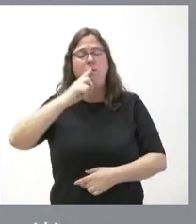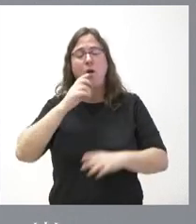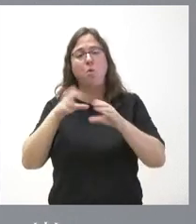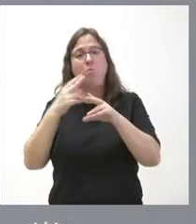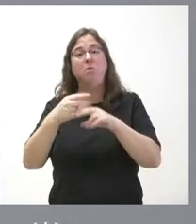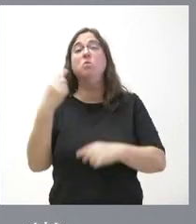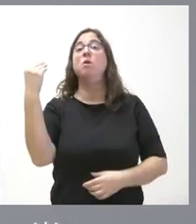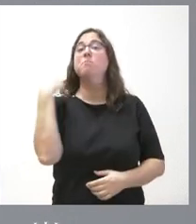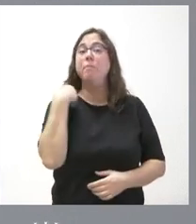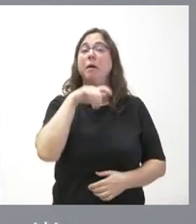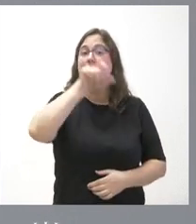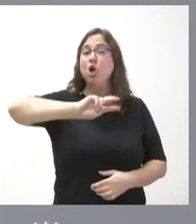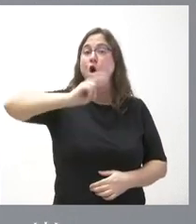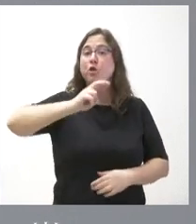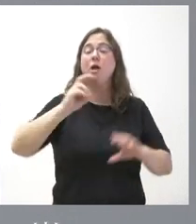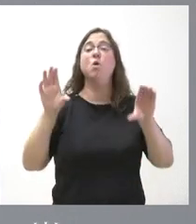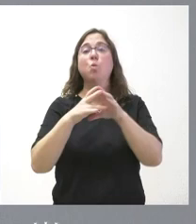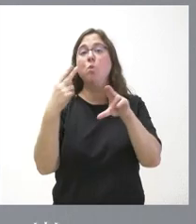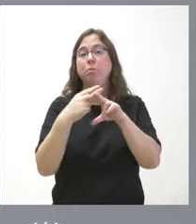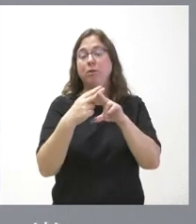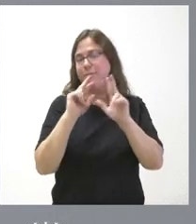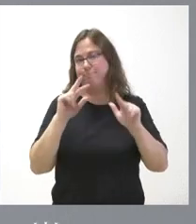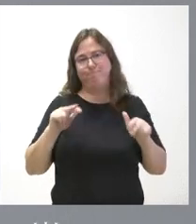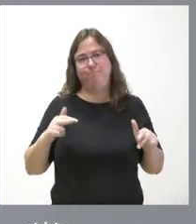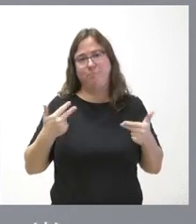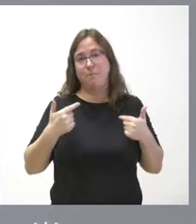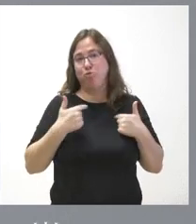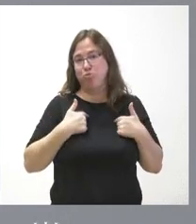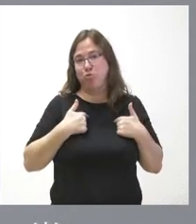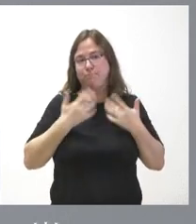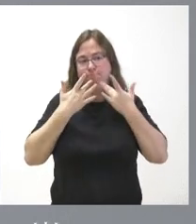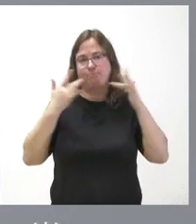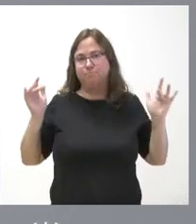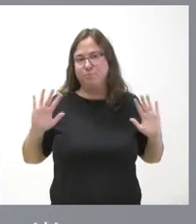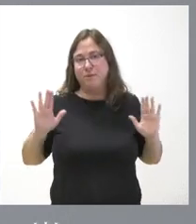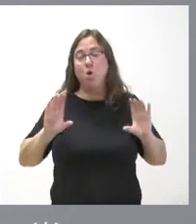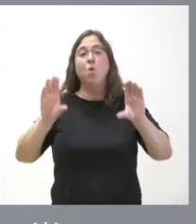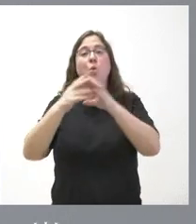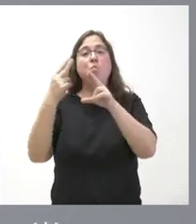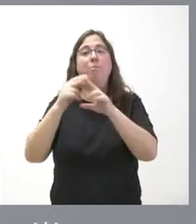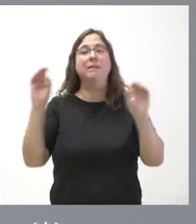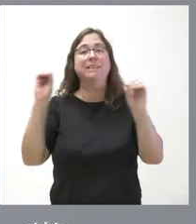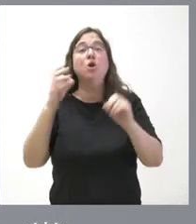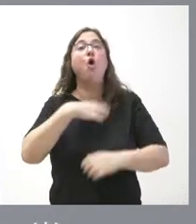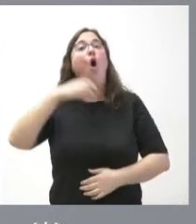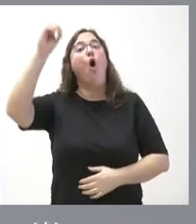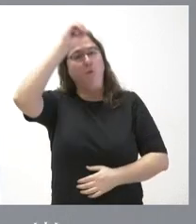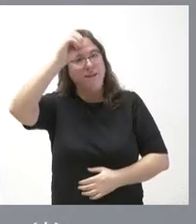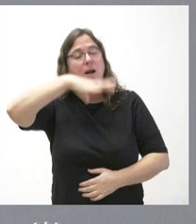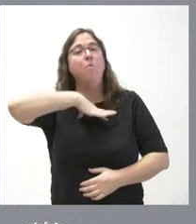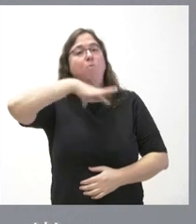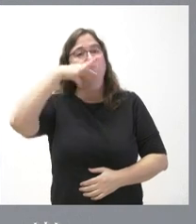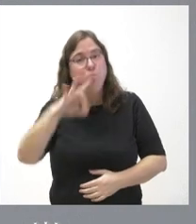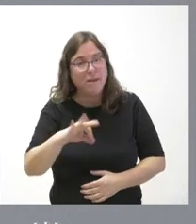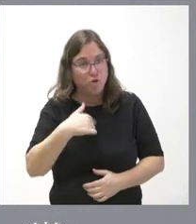usted me pregunta por otras personas de otros partidos políticos. Permítanme que yo lo que hago es no tener por qué opinar de otros partidos políticos. Sí que puedo opinar, creo yo, de lo